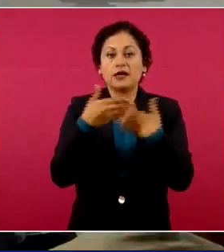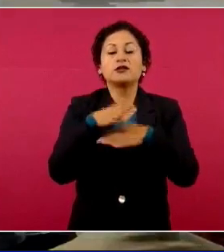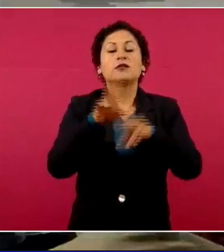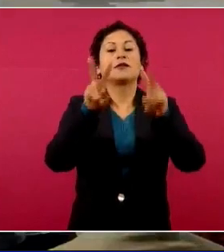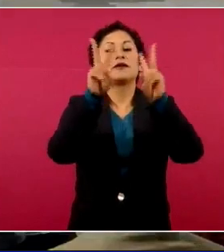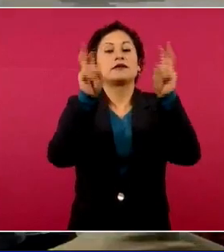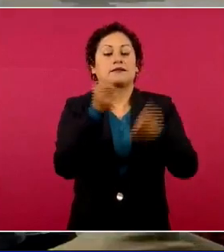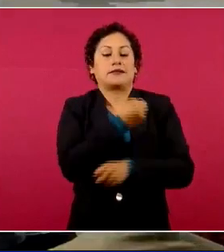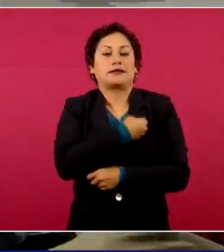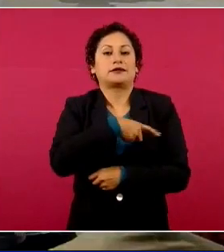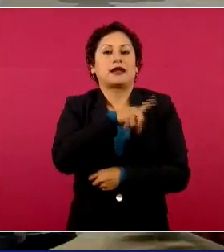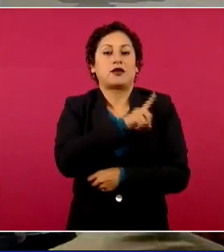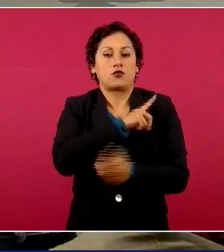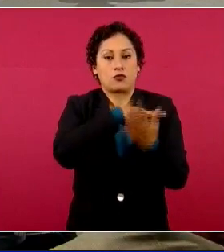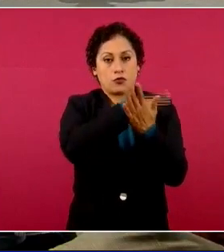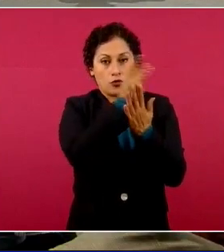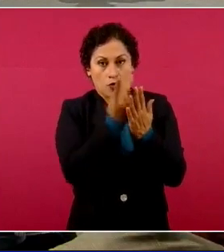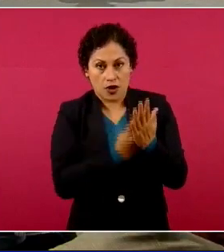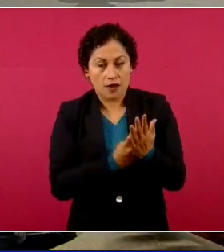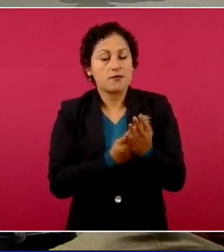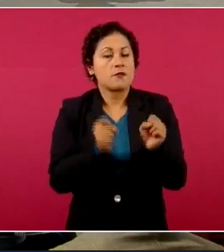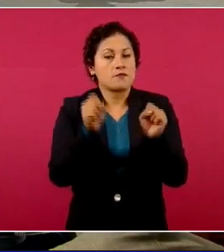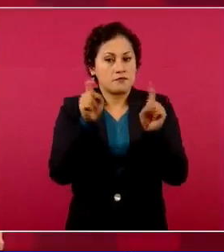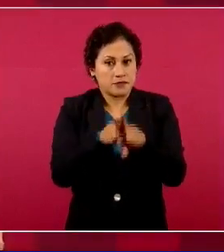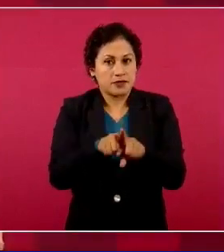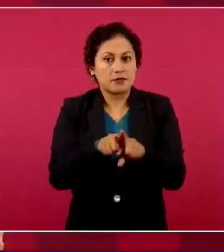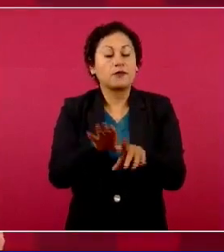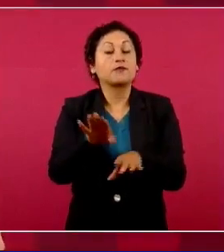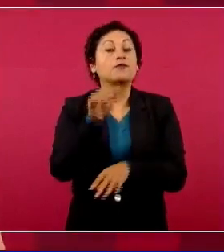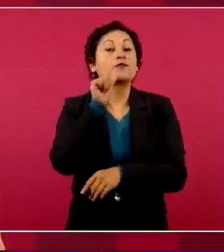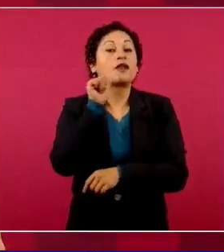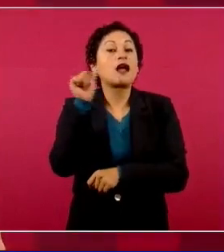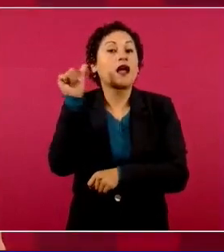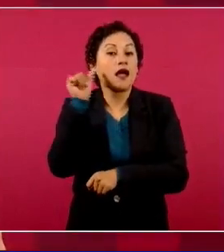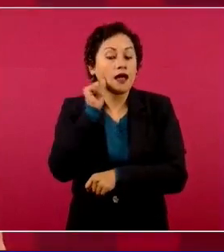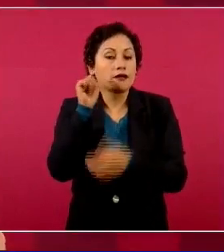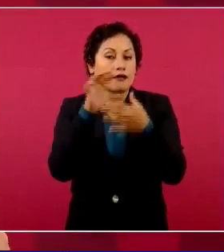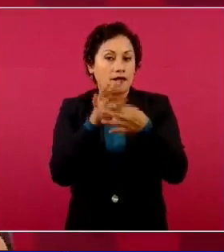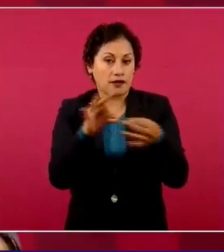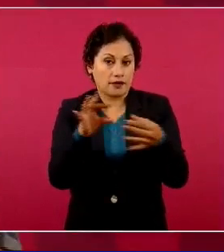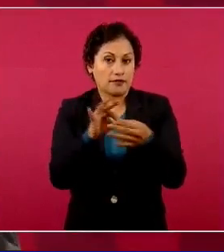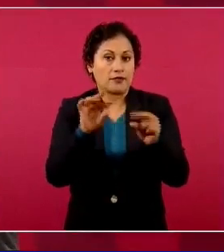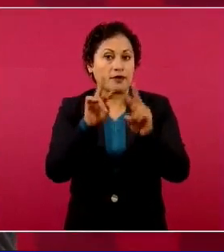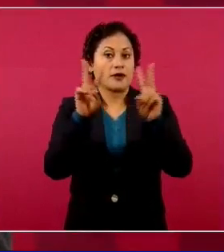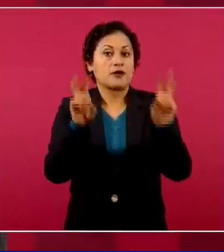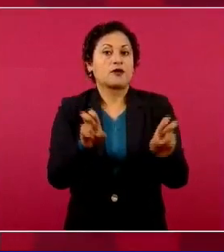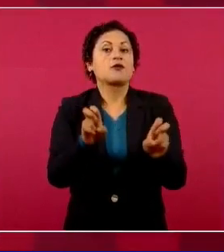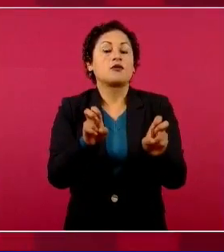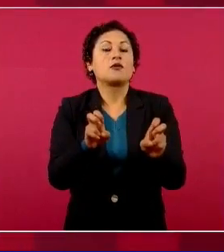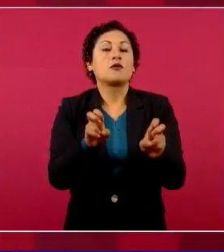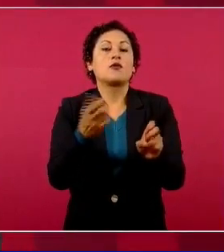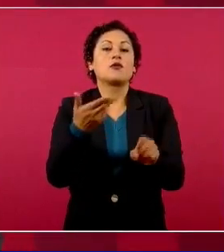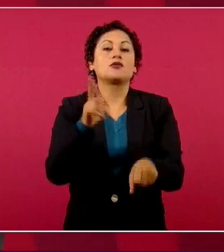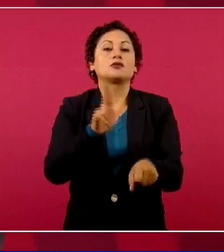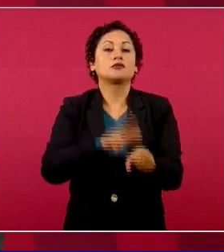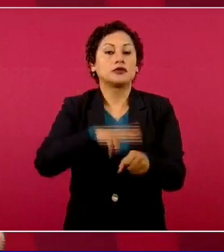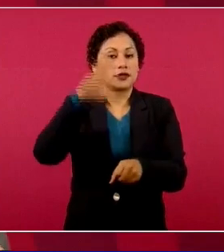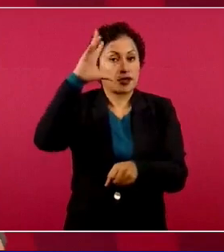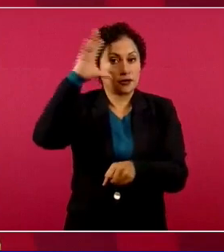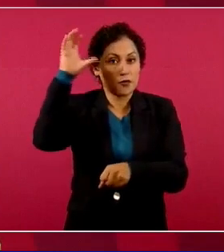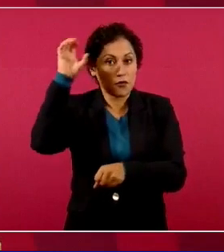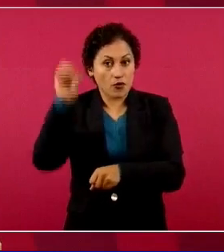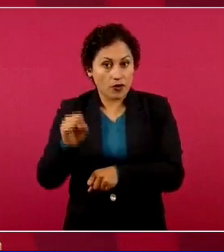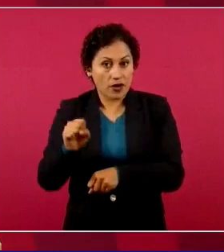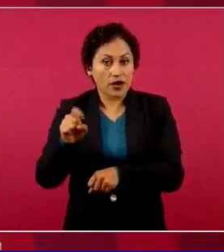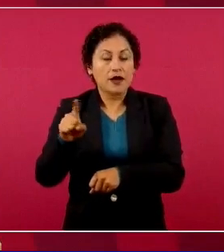Ayer se trató lo del tema del hospital de Morelos, en Quintana